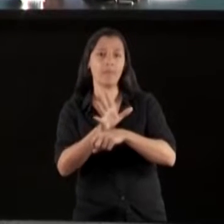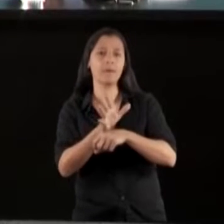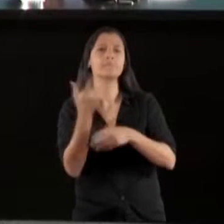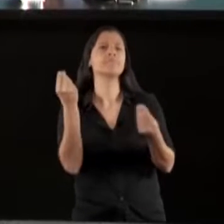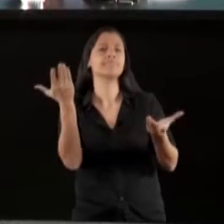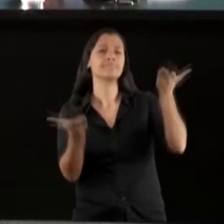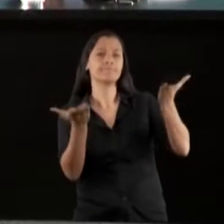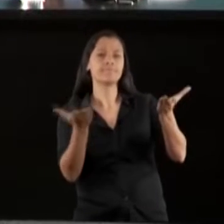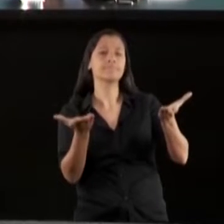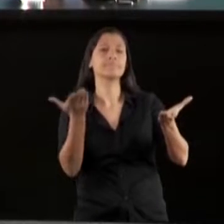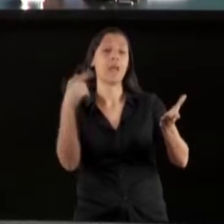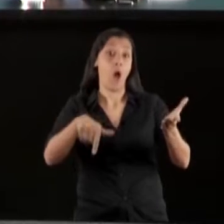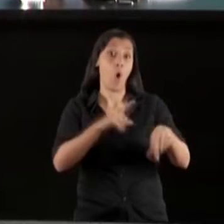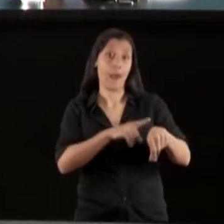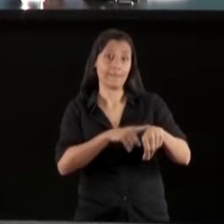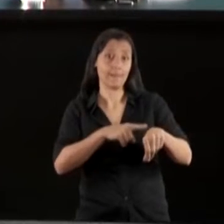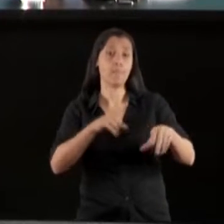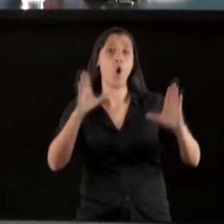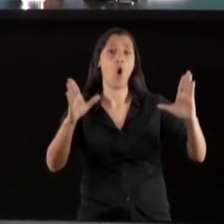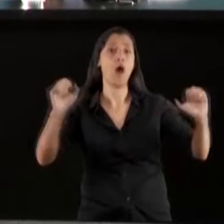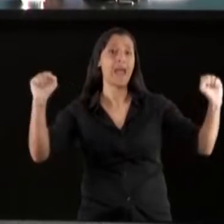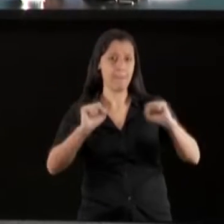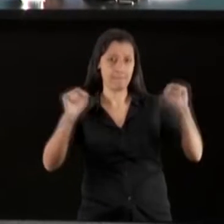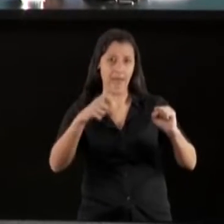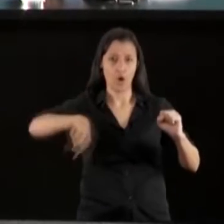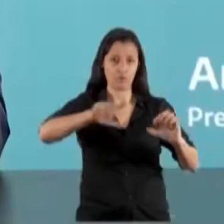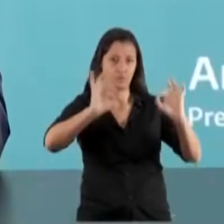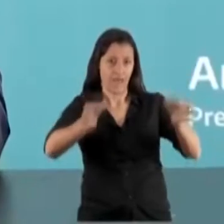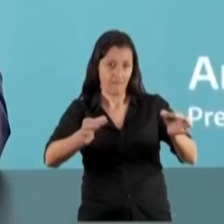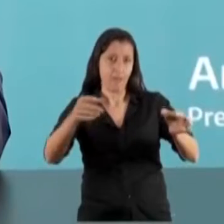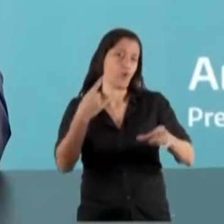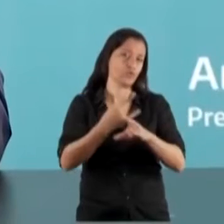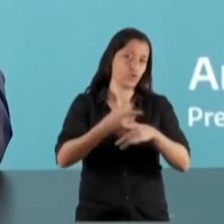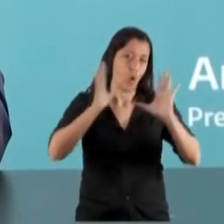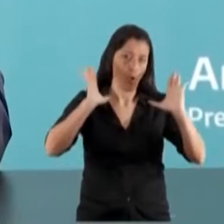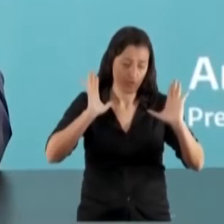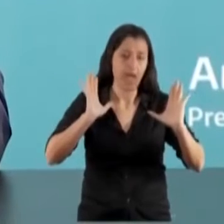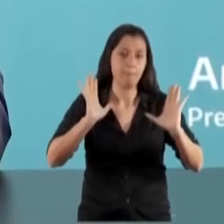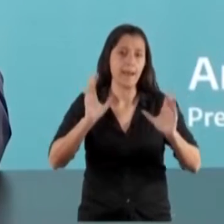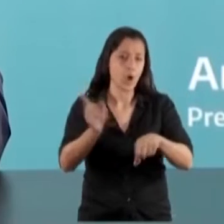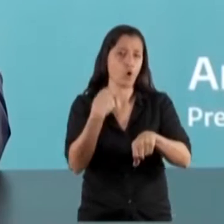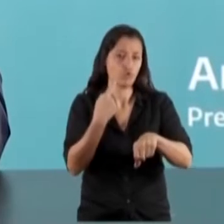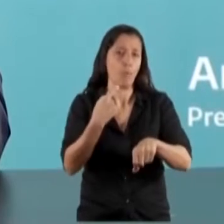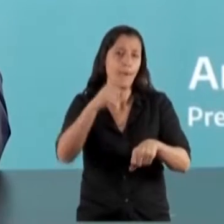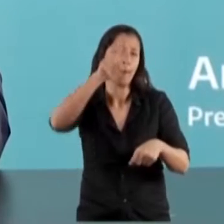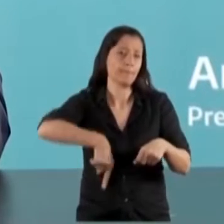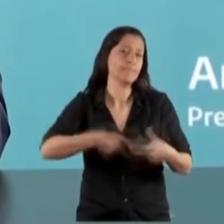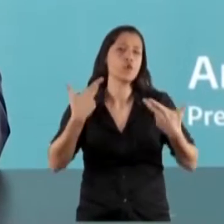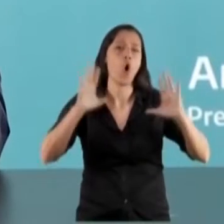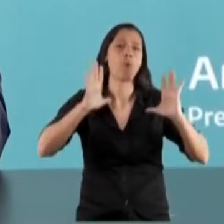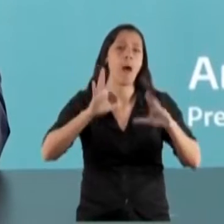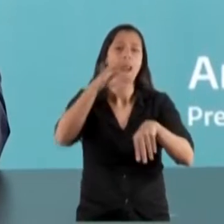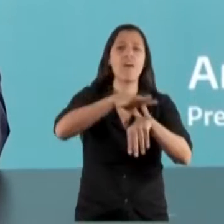época invernal en la cual estamos, que, como ocurre siempre, hay un aumento de las